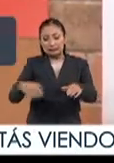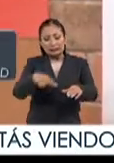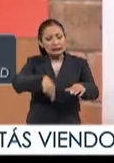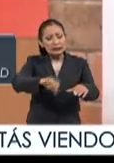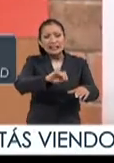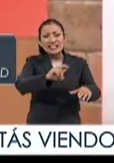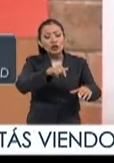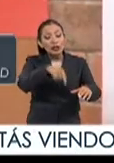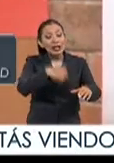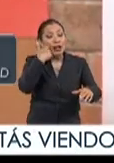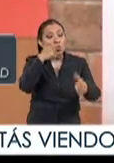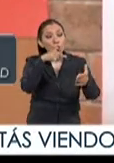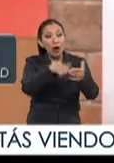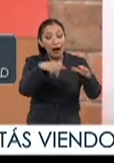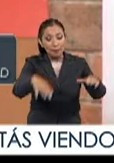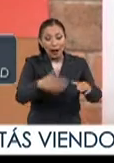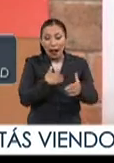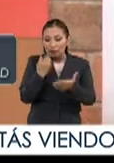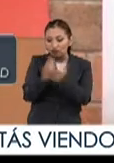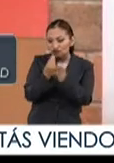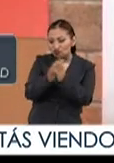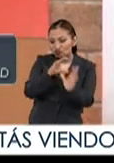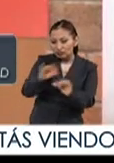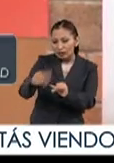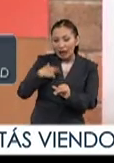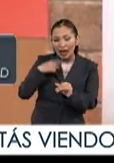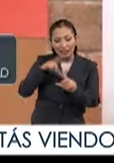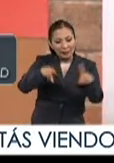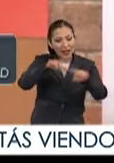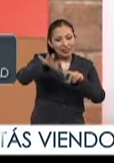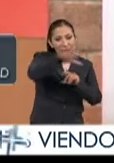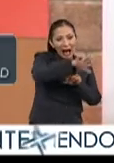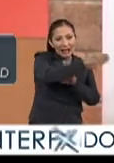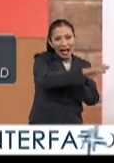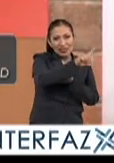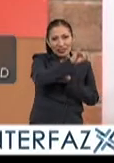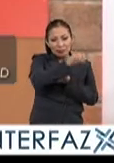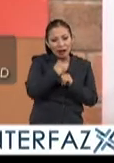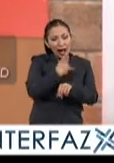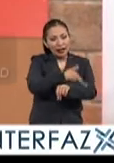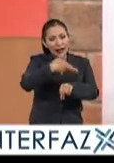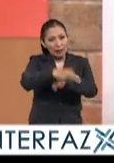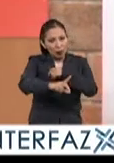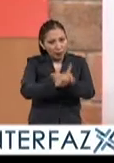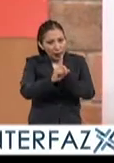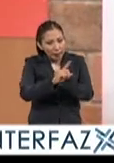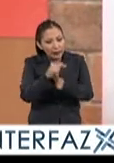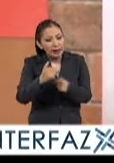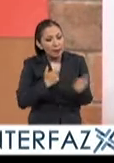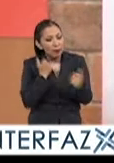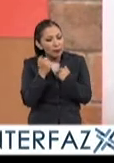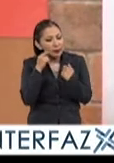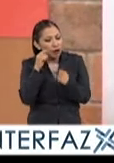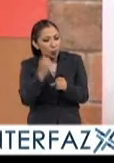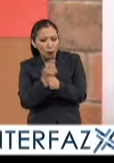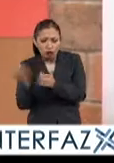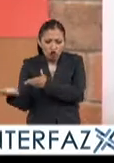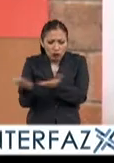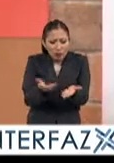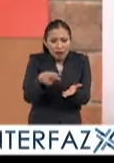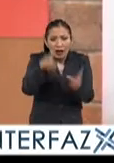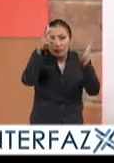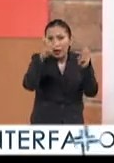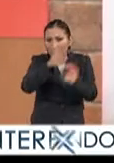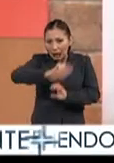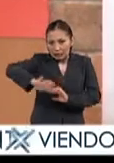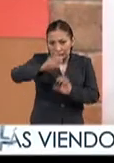visión ser un espacio que construya transdisciplina para la solución de problemas y el aprovechamiento de oportunidades en